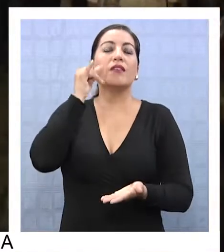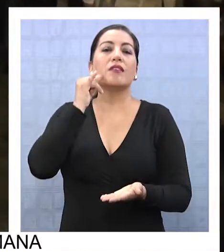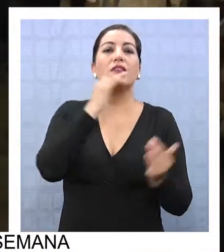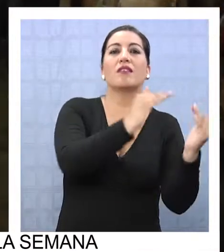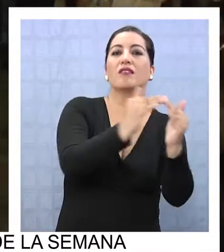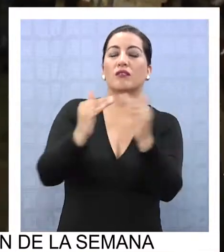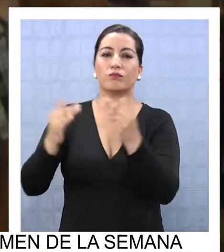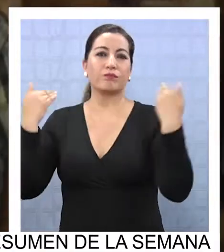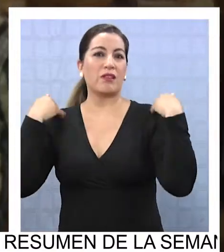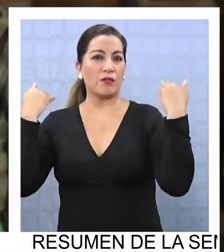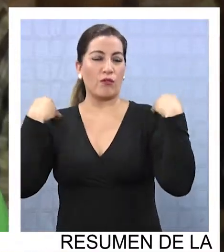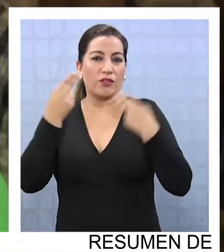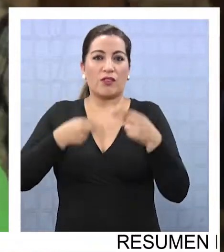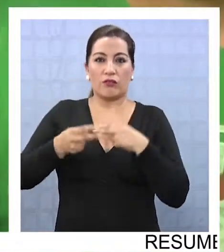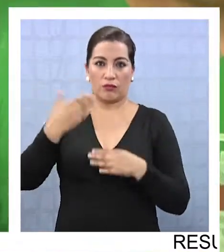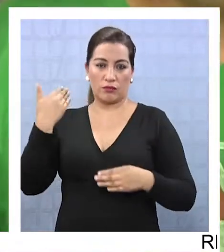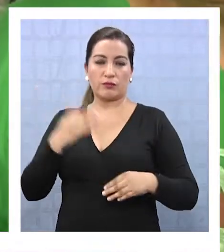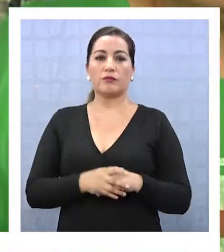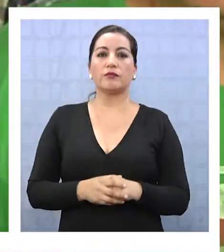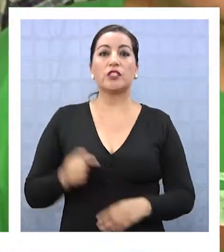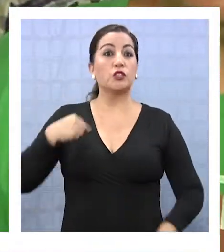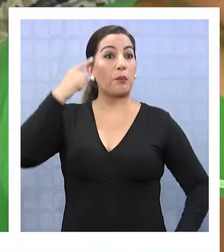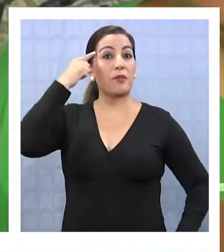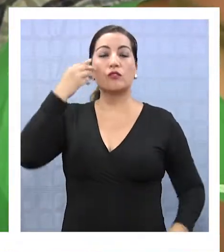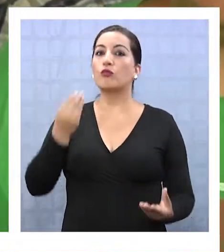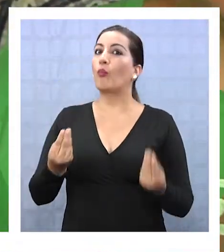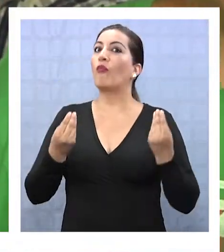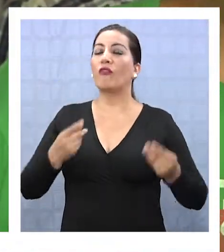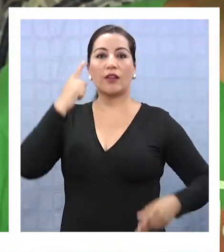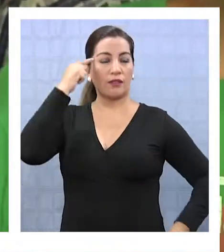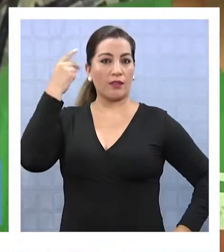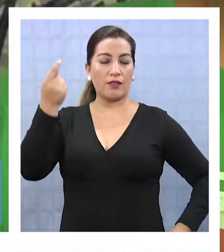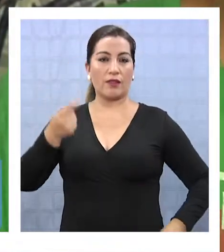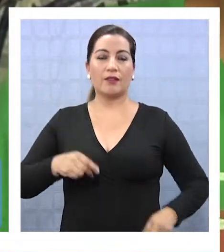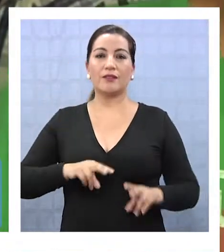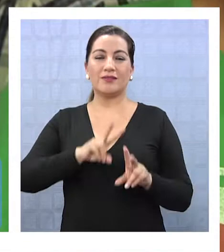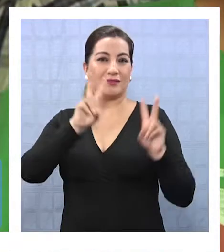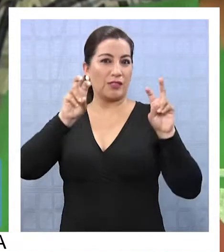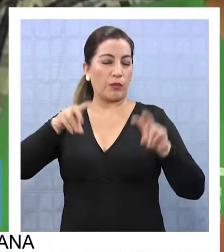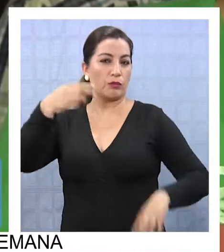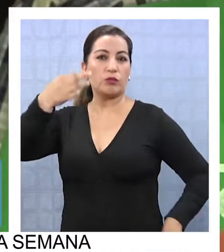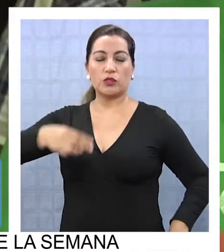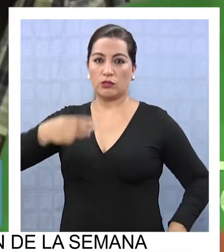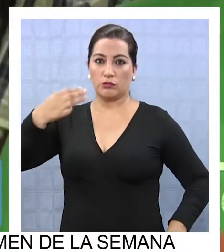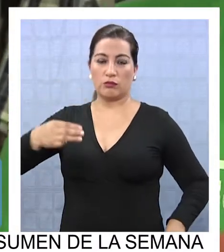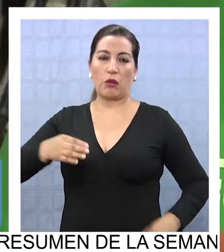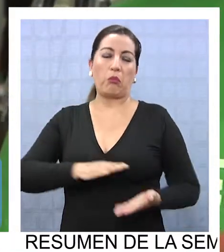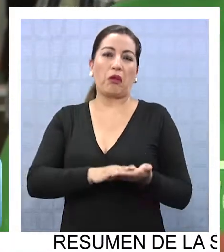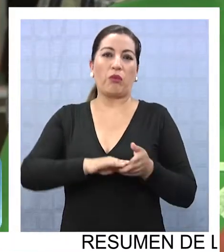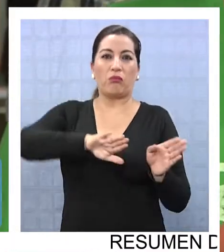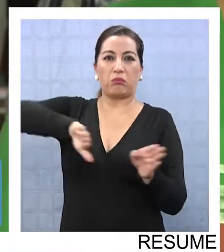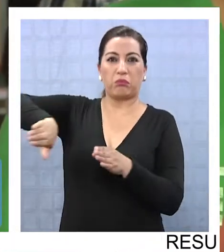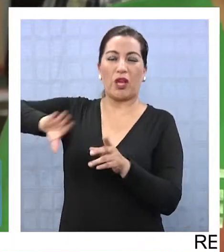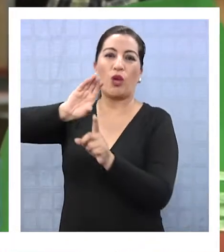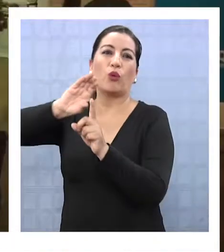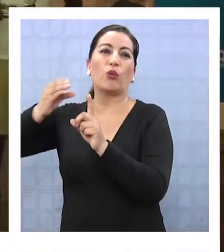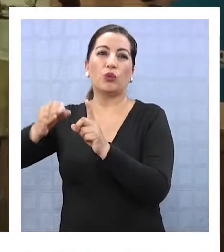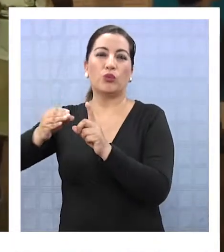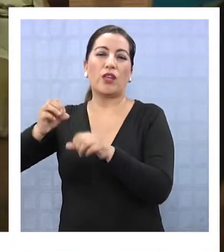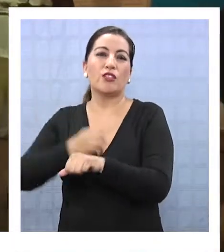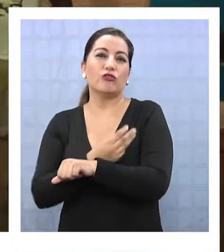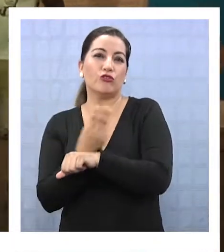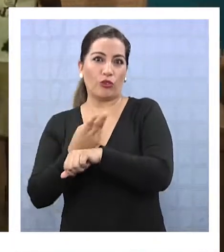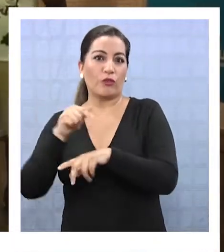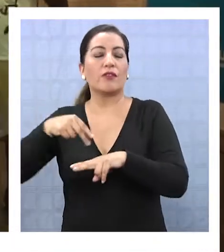barrios, el deporte, la historia. Me parece una excelente iniciativa de parte de la municipalidad poder dejar de lado un poco esta cultura del